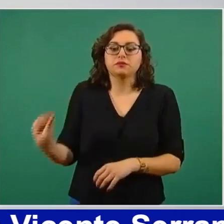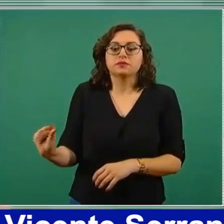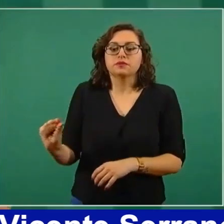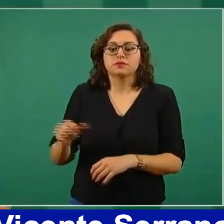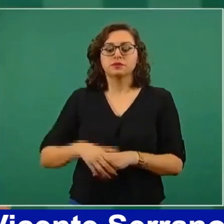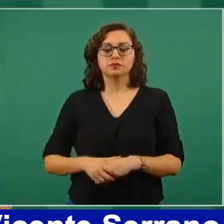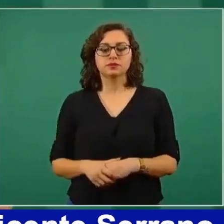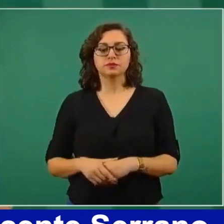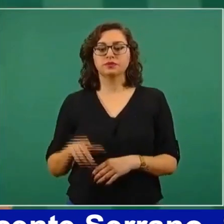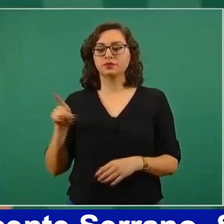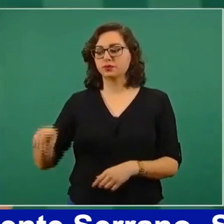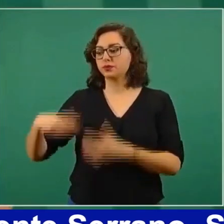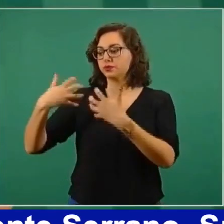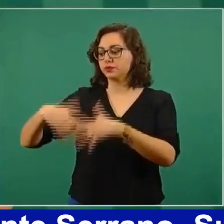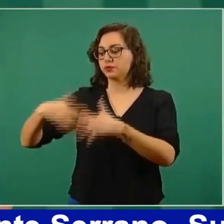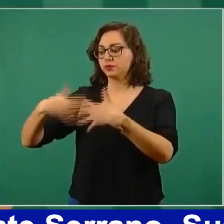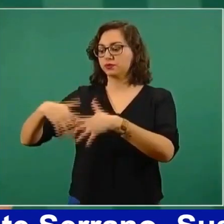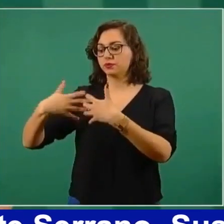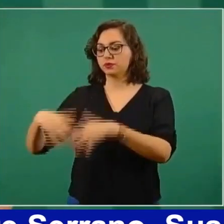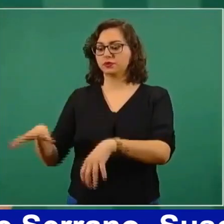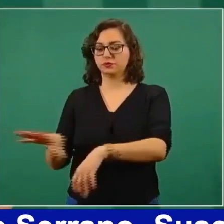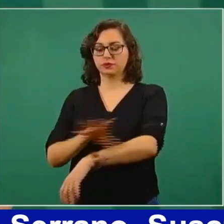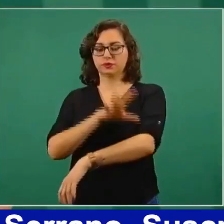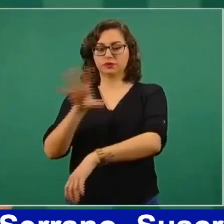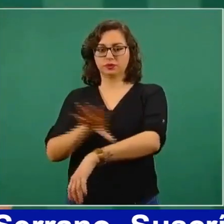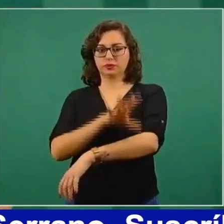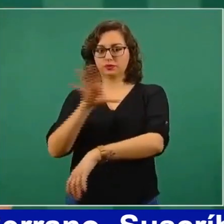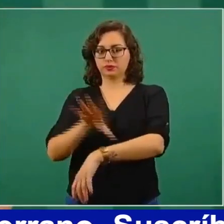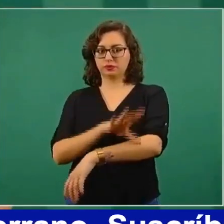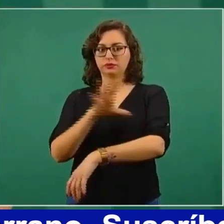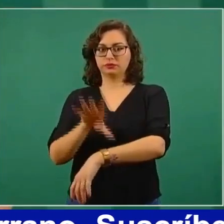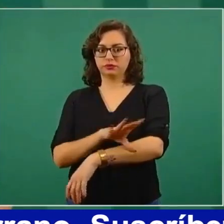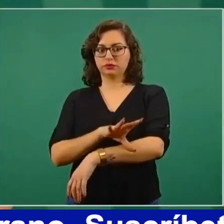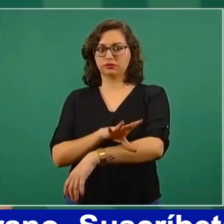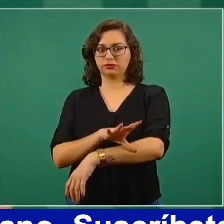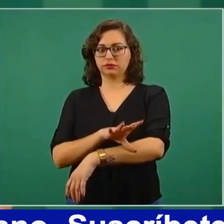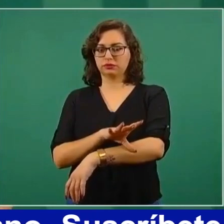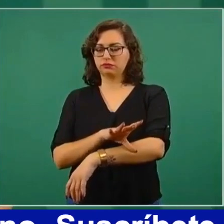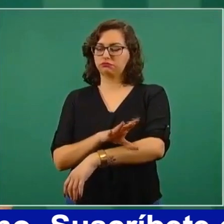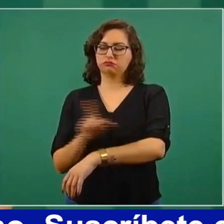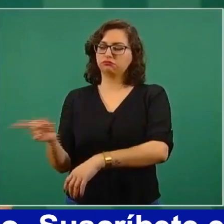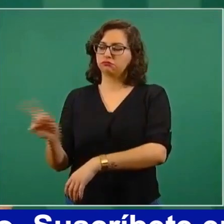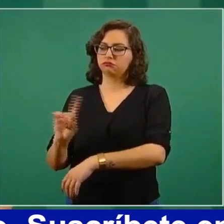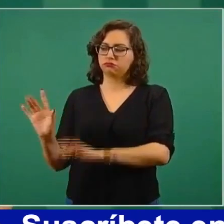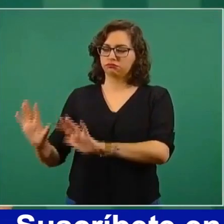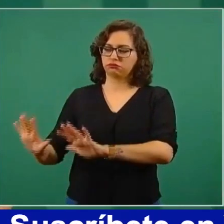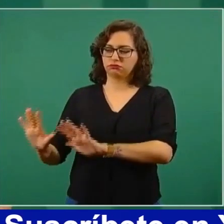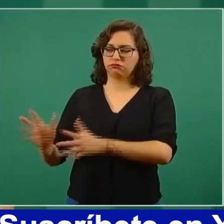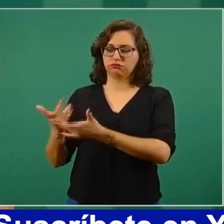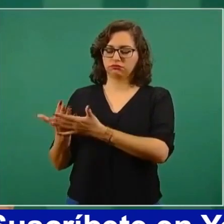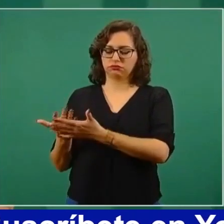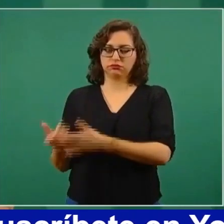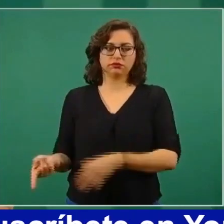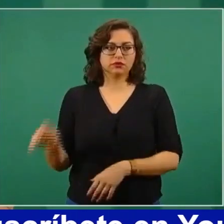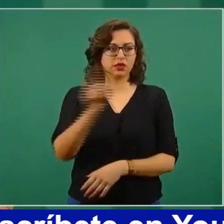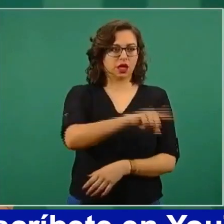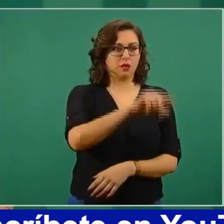en esa costa, sobre todo más de Pinotepa hacia